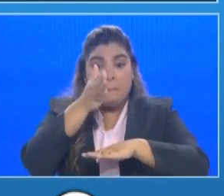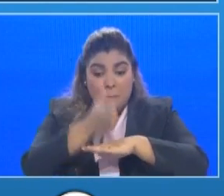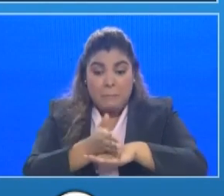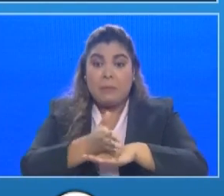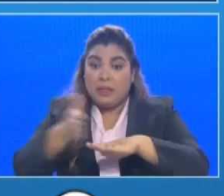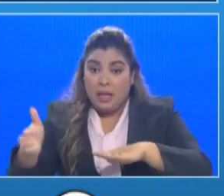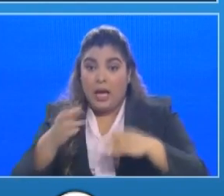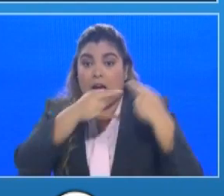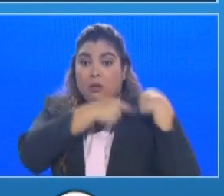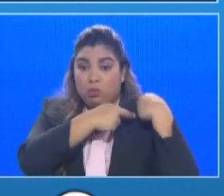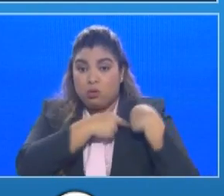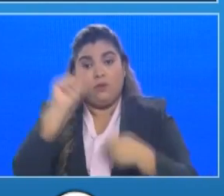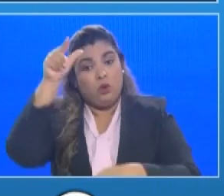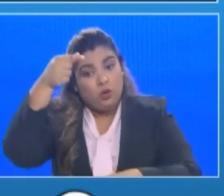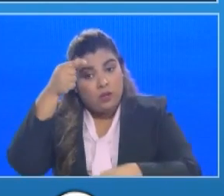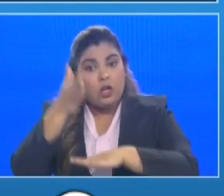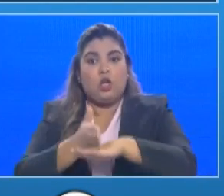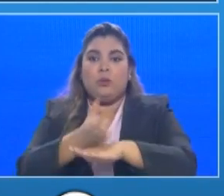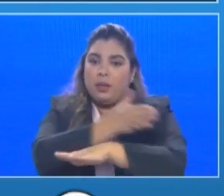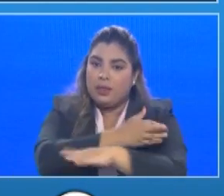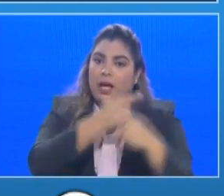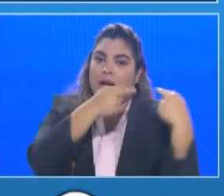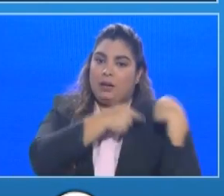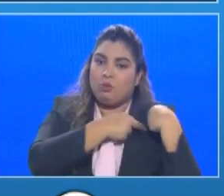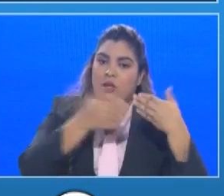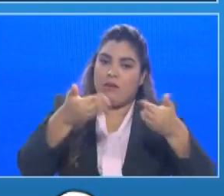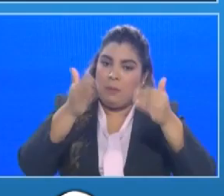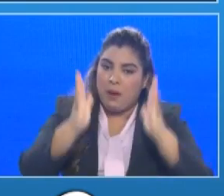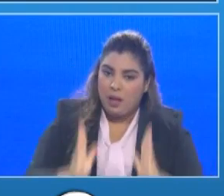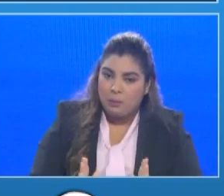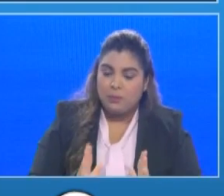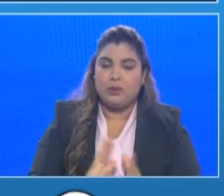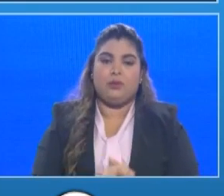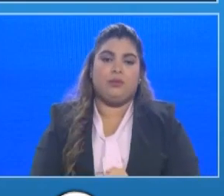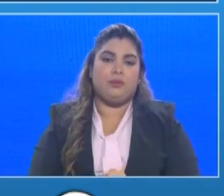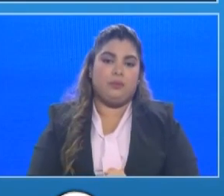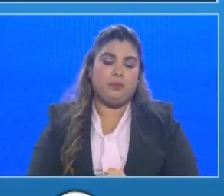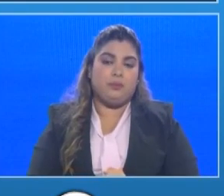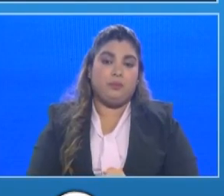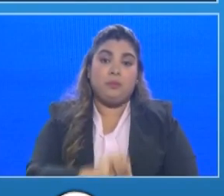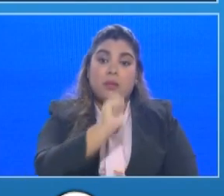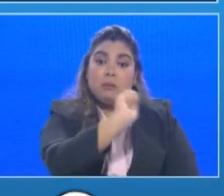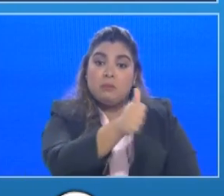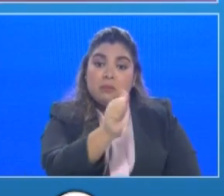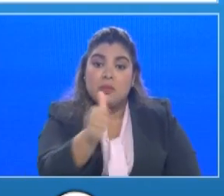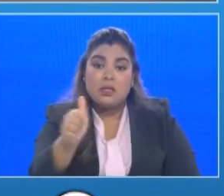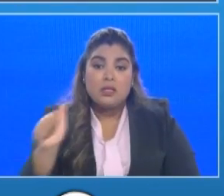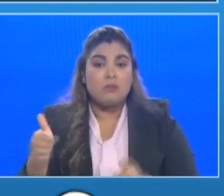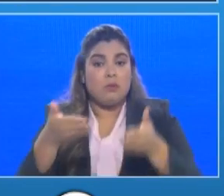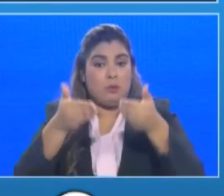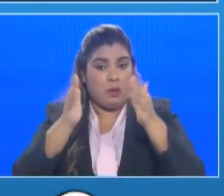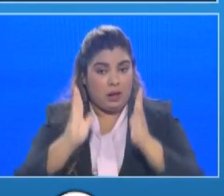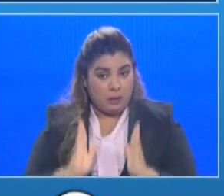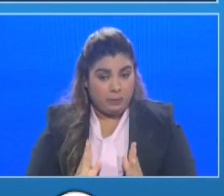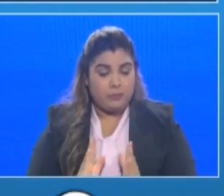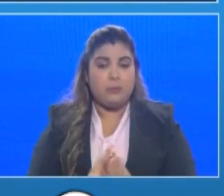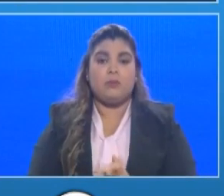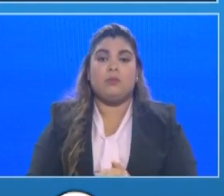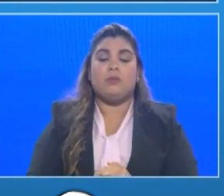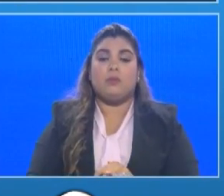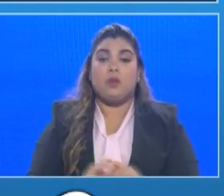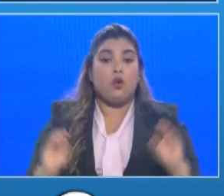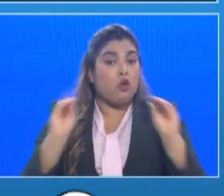tener una subsistencia pero otra parte la tiene de responsabilidad la sociedad y el elemento más